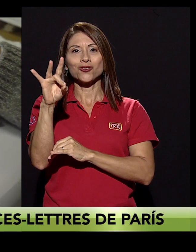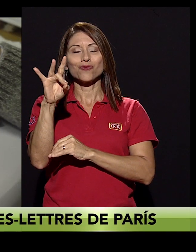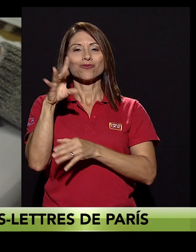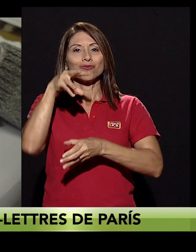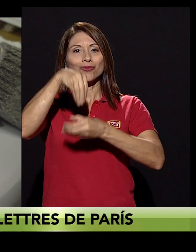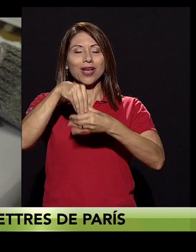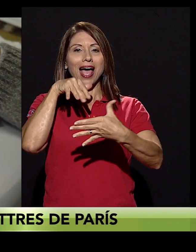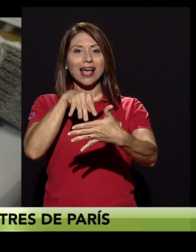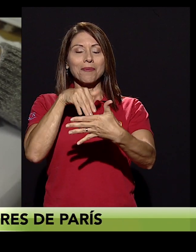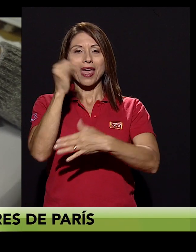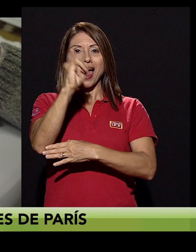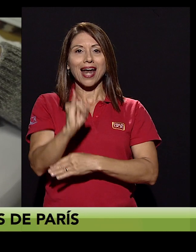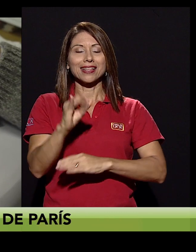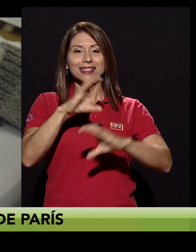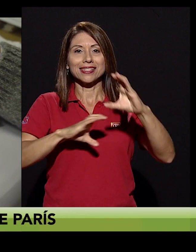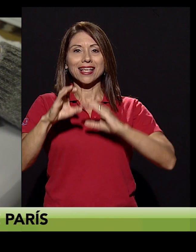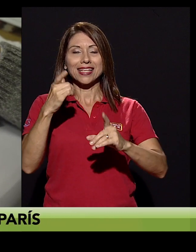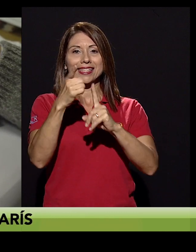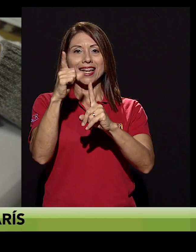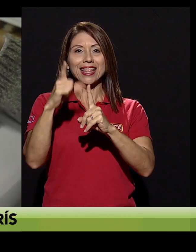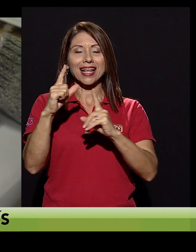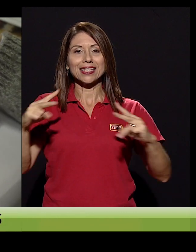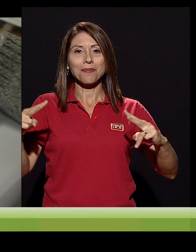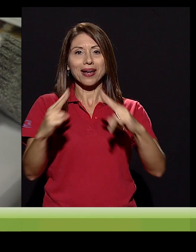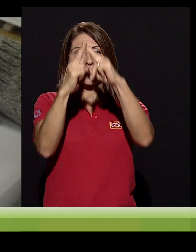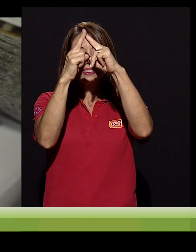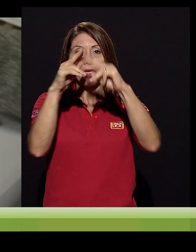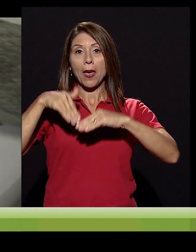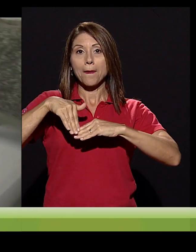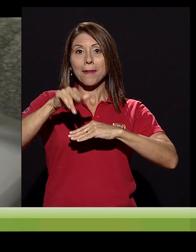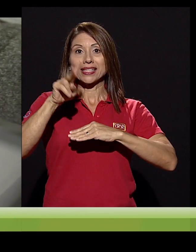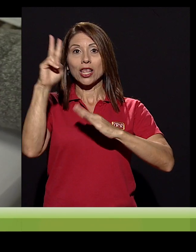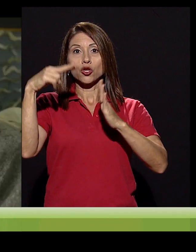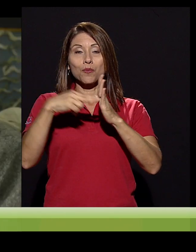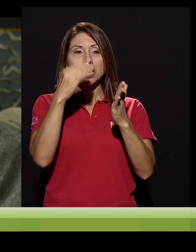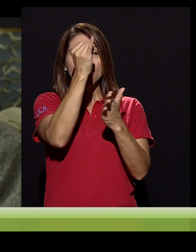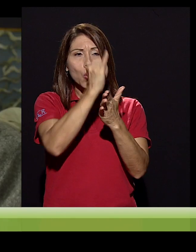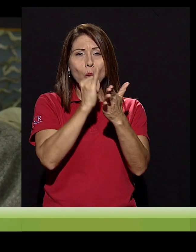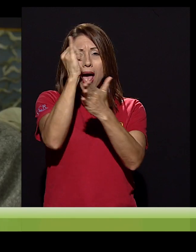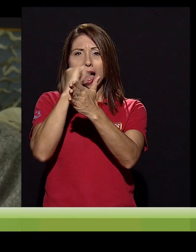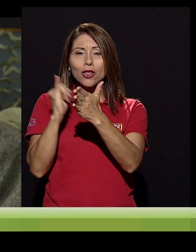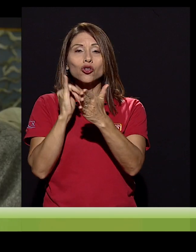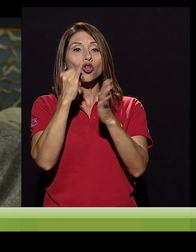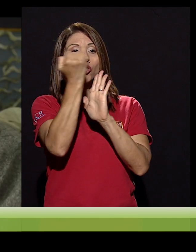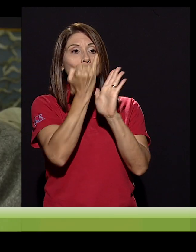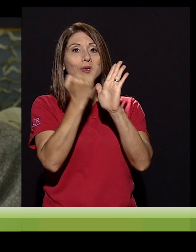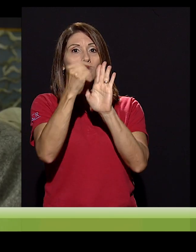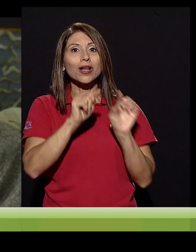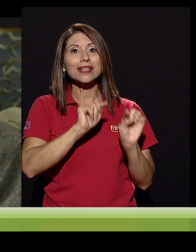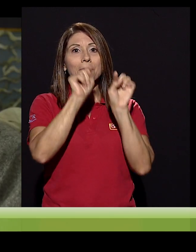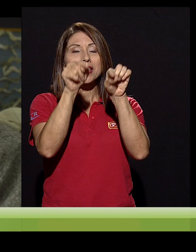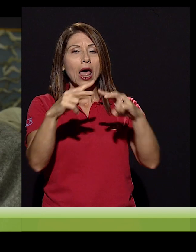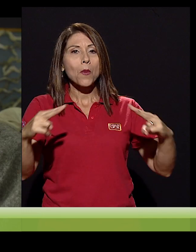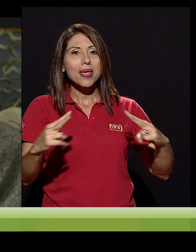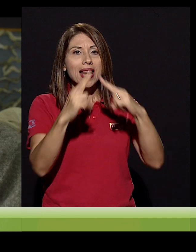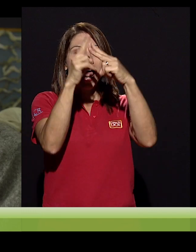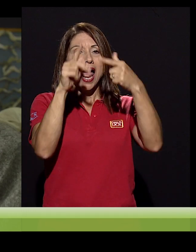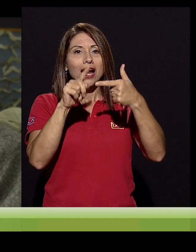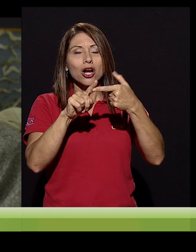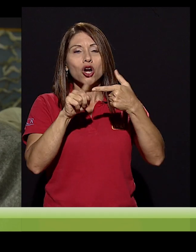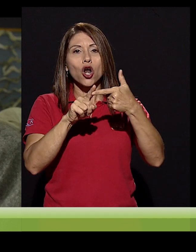En 1929 expone sus obras y en 1978 llegó a ser miembro de la Academia Artes, Ciencias y Letras de París.